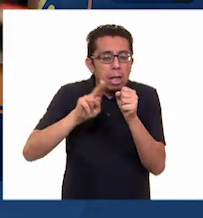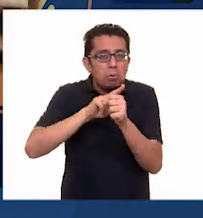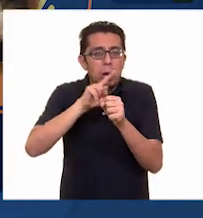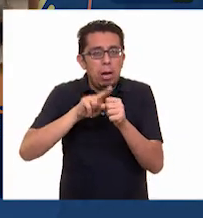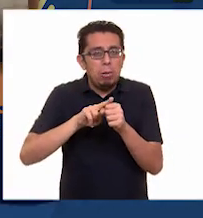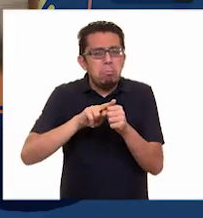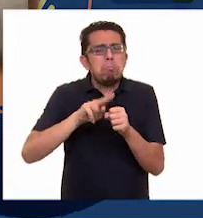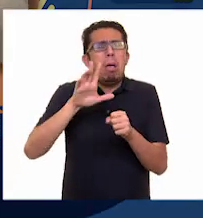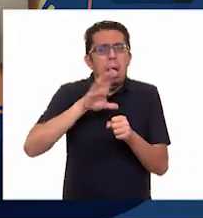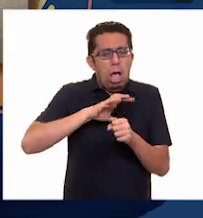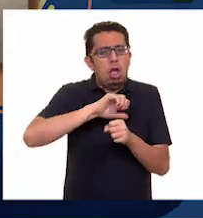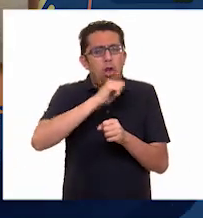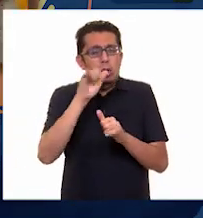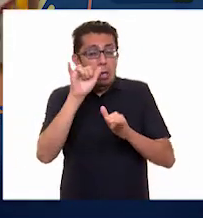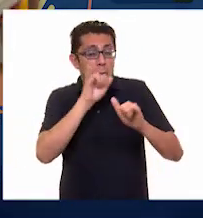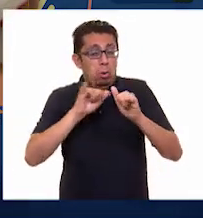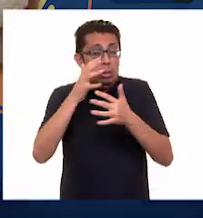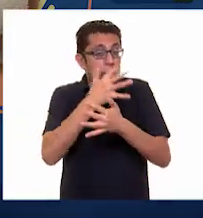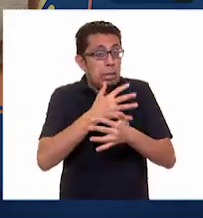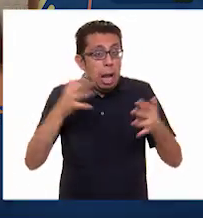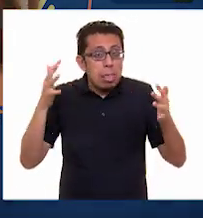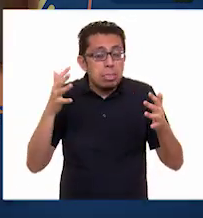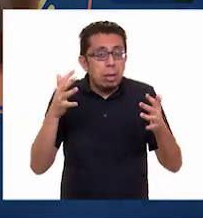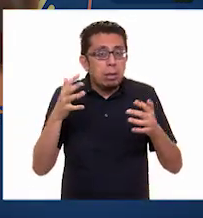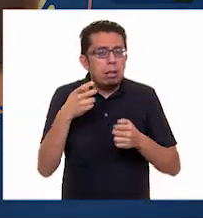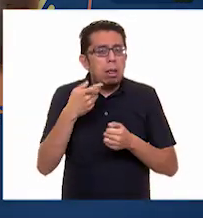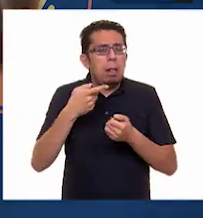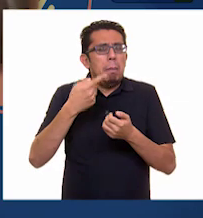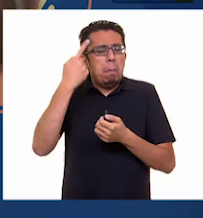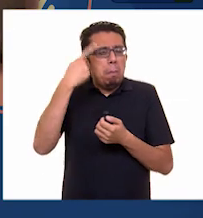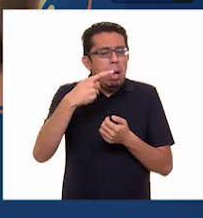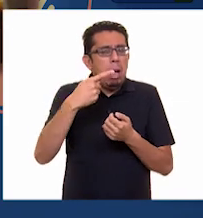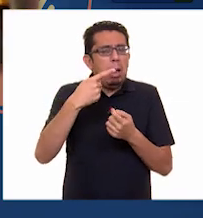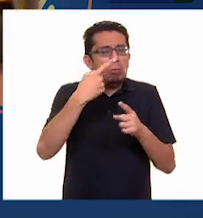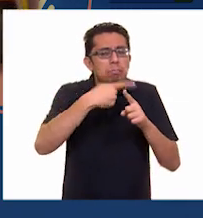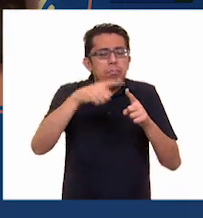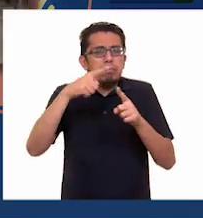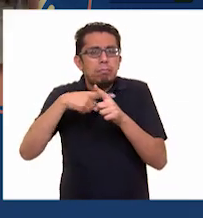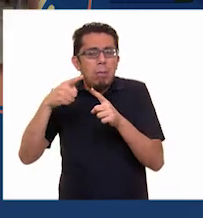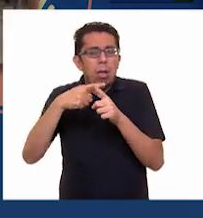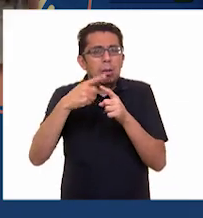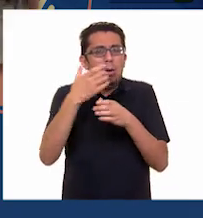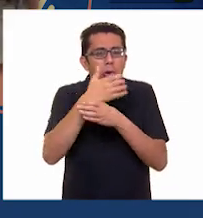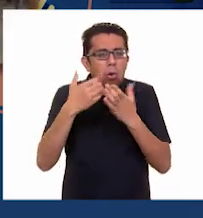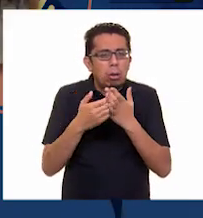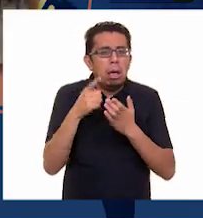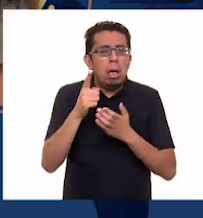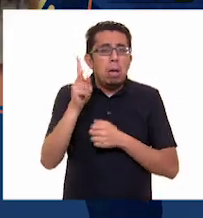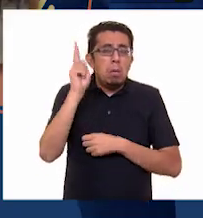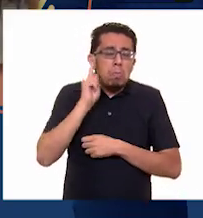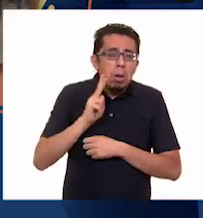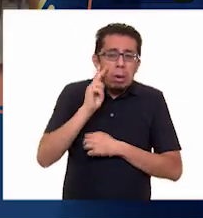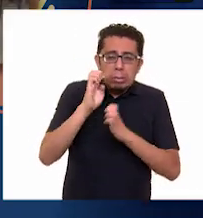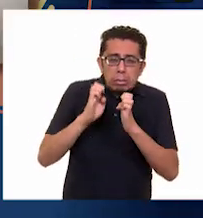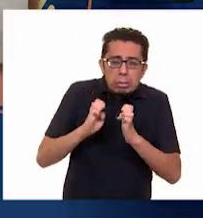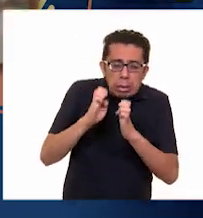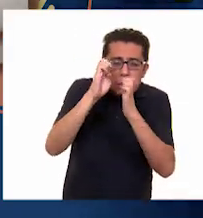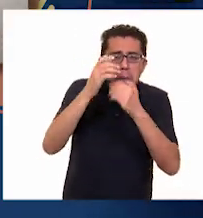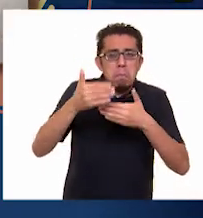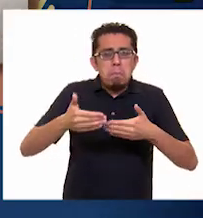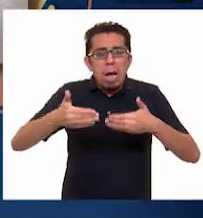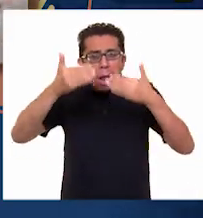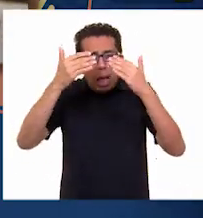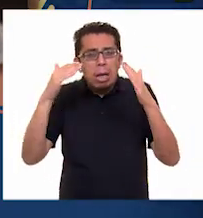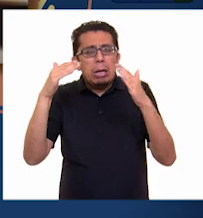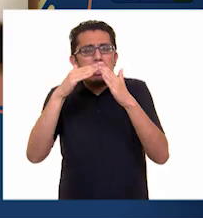y hay otro laboratorio muy grande de grandes estructuras. Se prueban pequeñas construcciones, pueden ser paredes, pueden